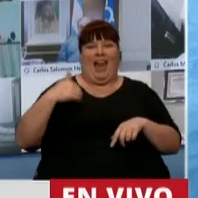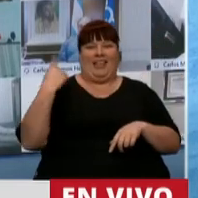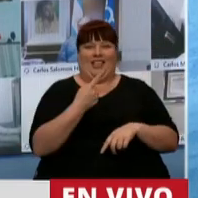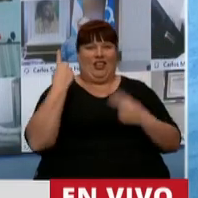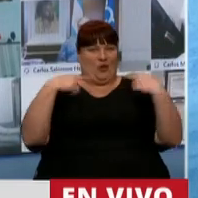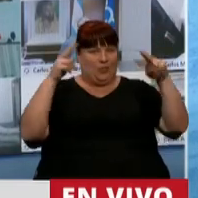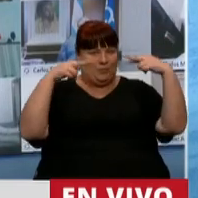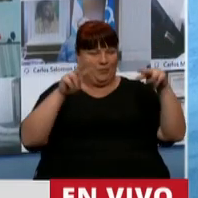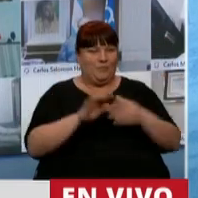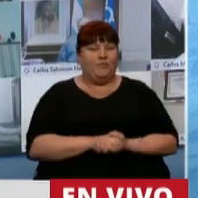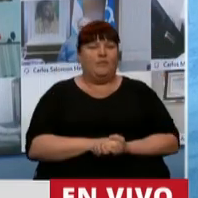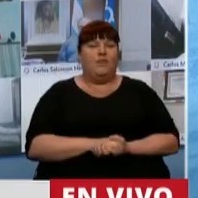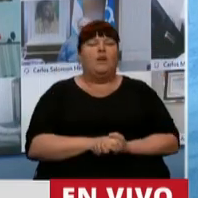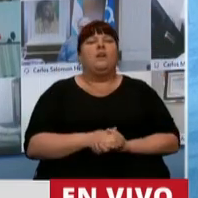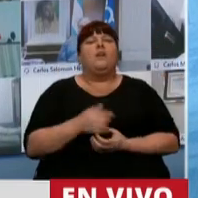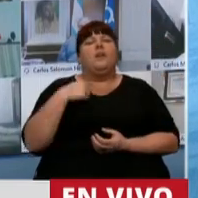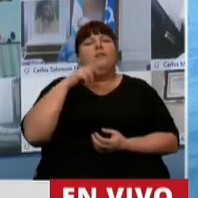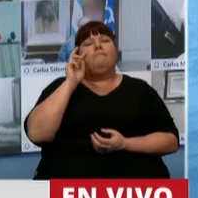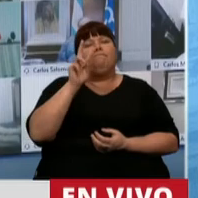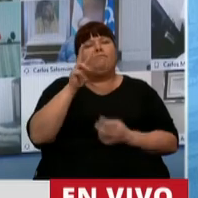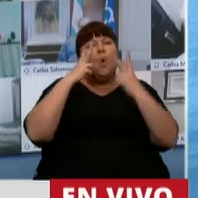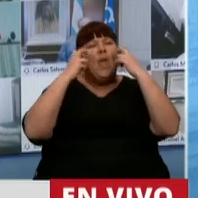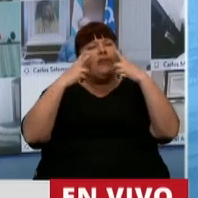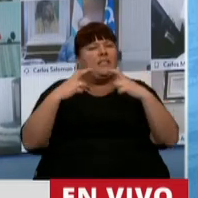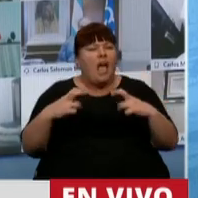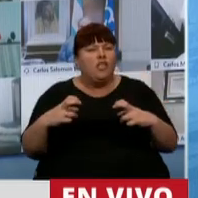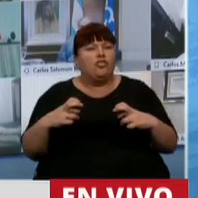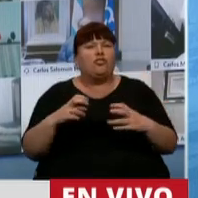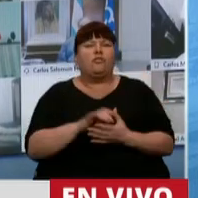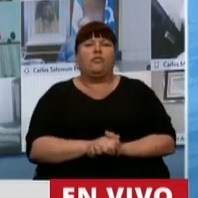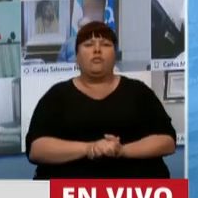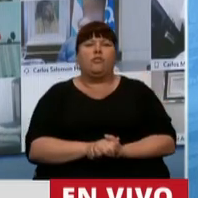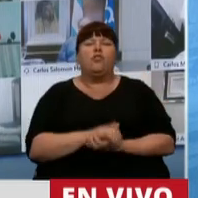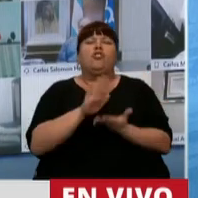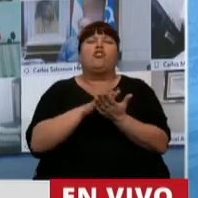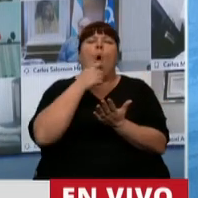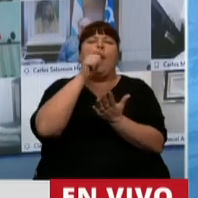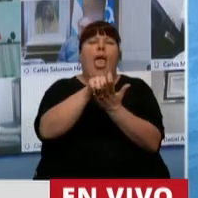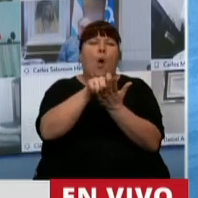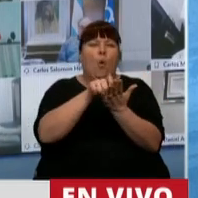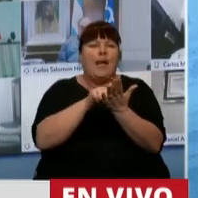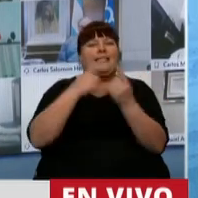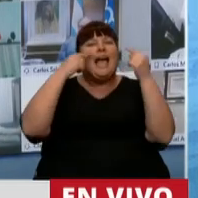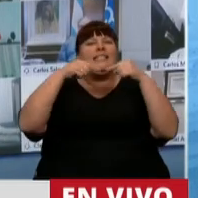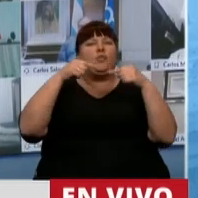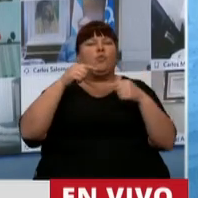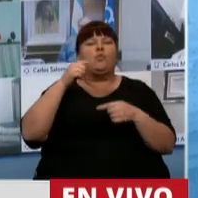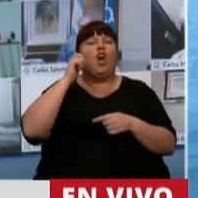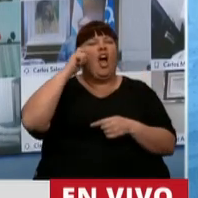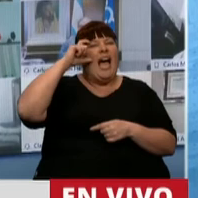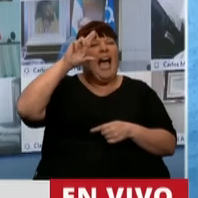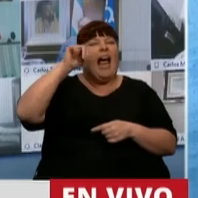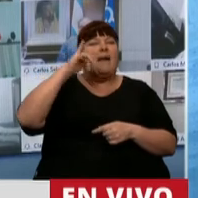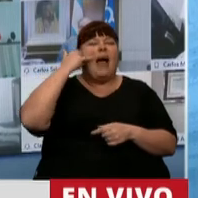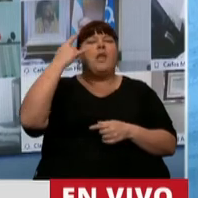he tenido acceso a un estudio de una encuesta del del instituto Gino Germani